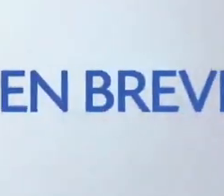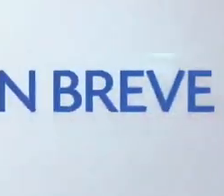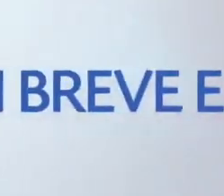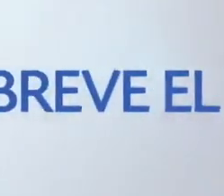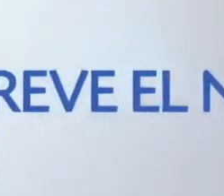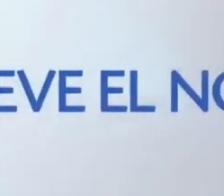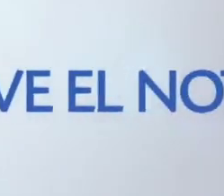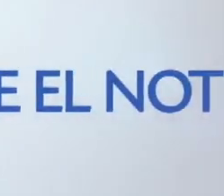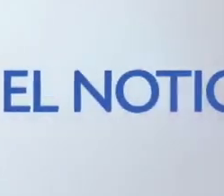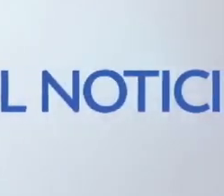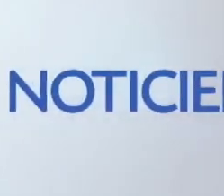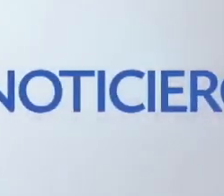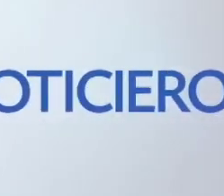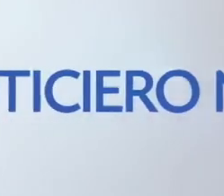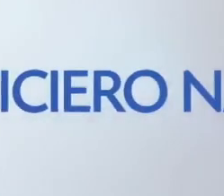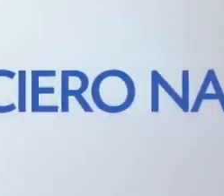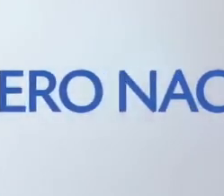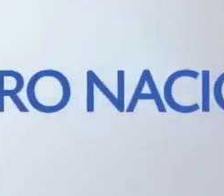en la villa en y